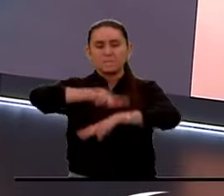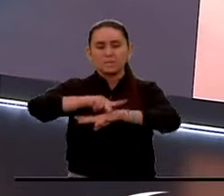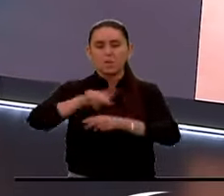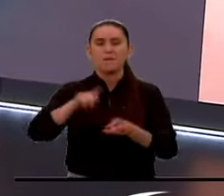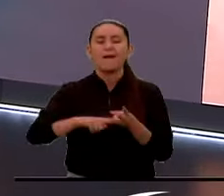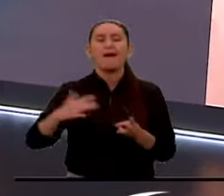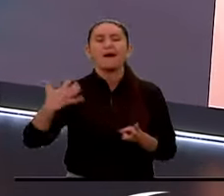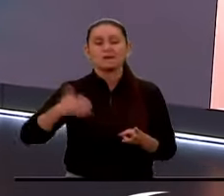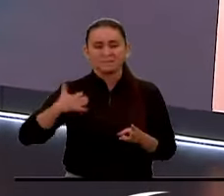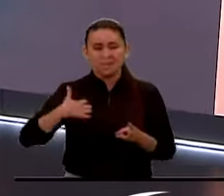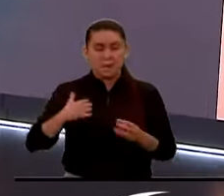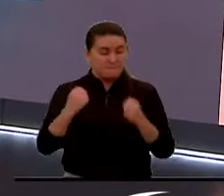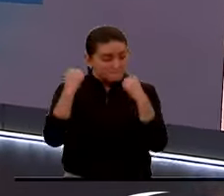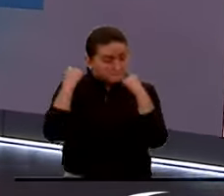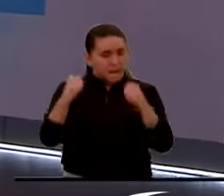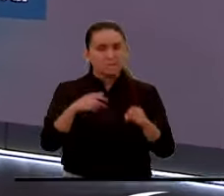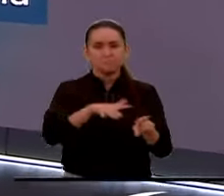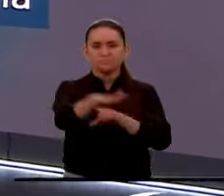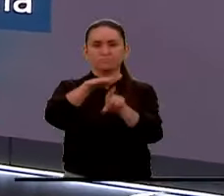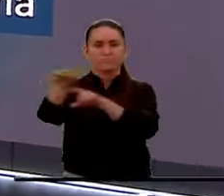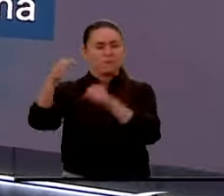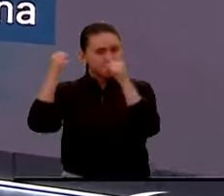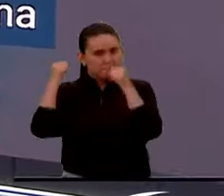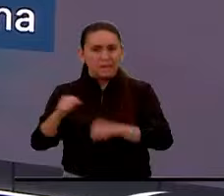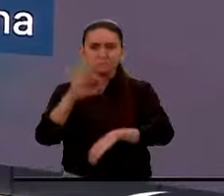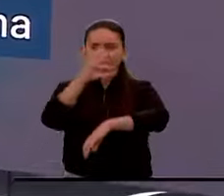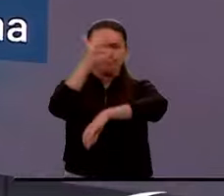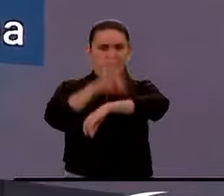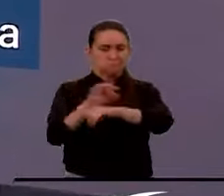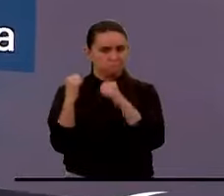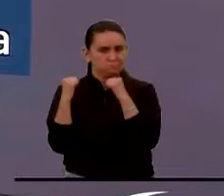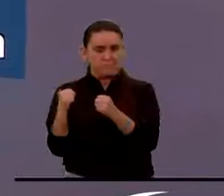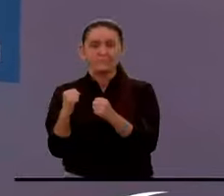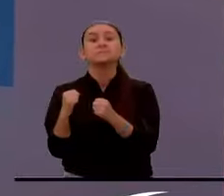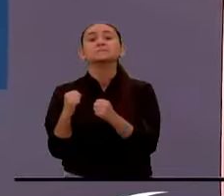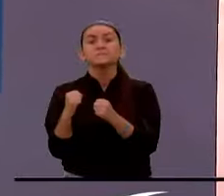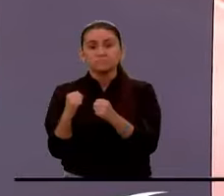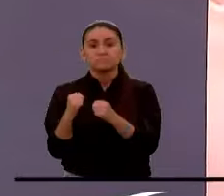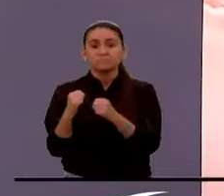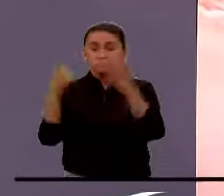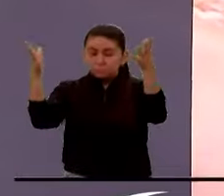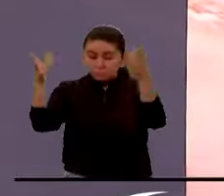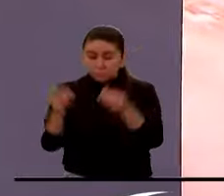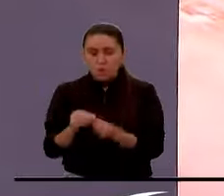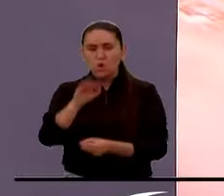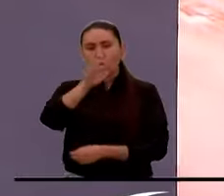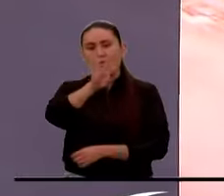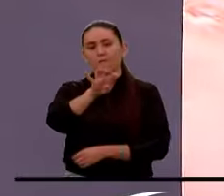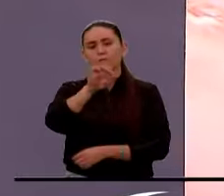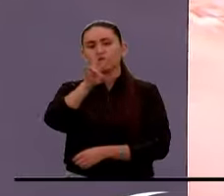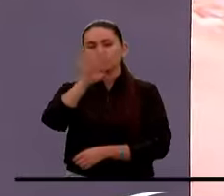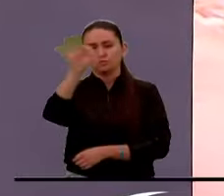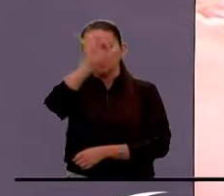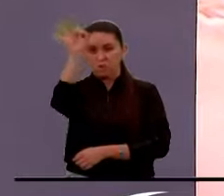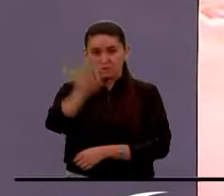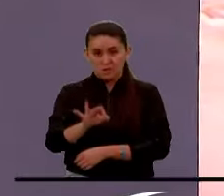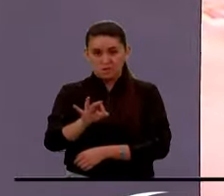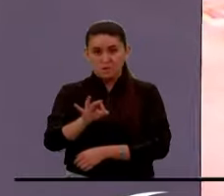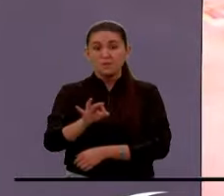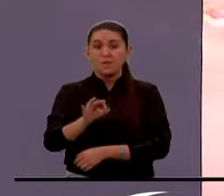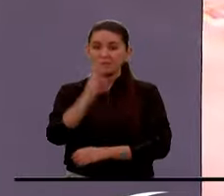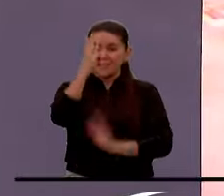Argentina son los más afectados por esta epidemia actual, representando el 92% de todos los casos